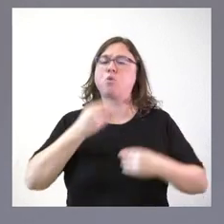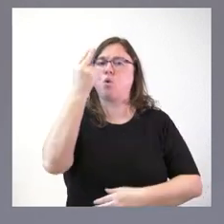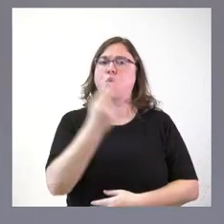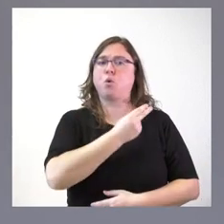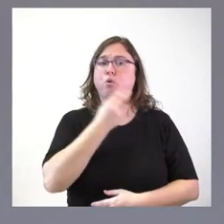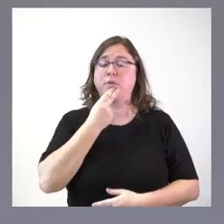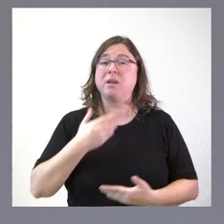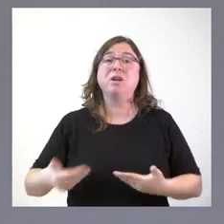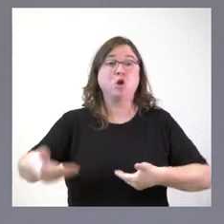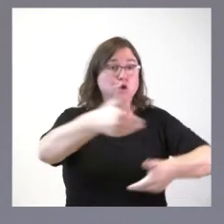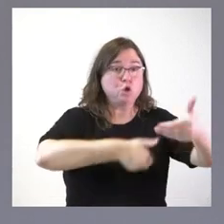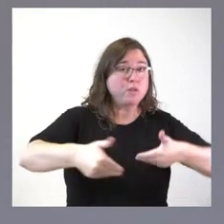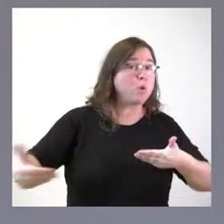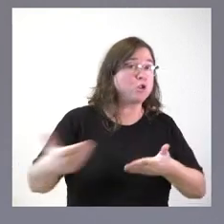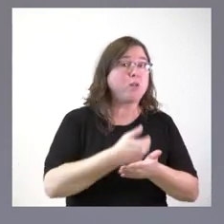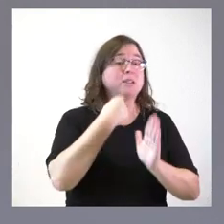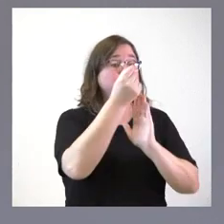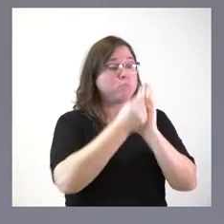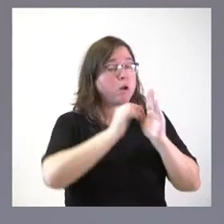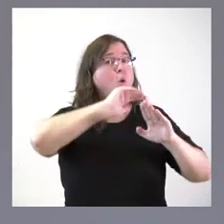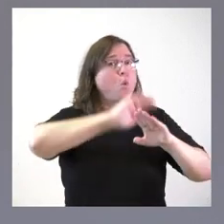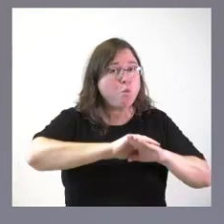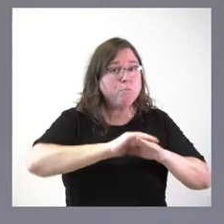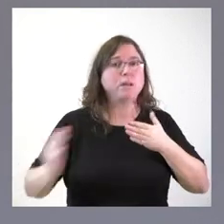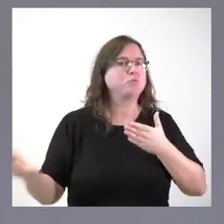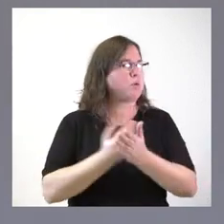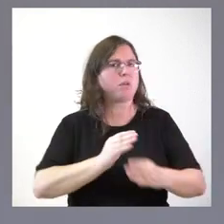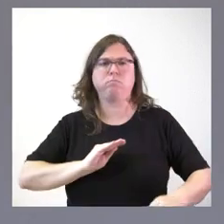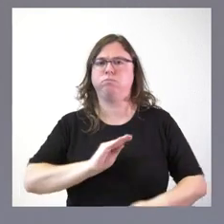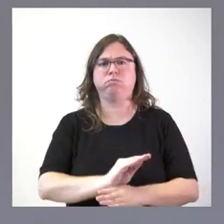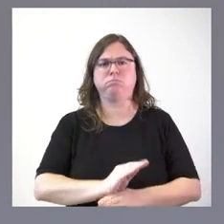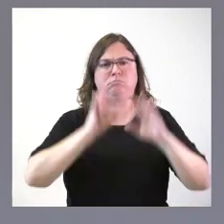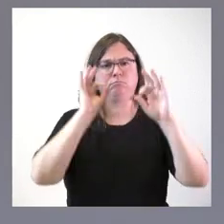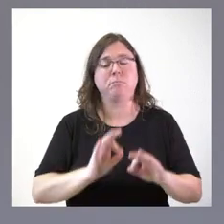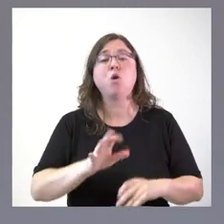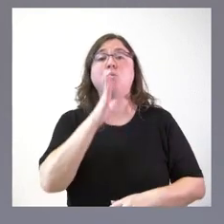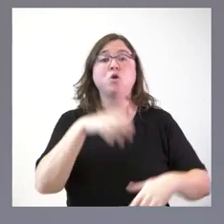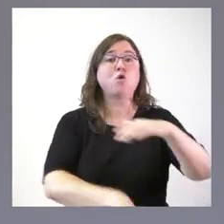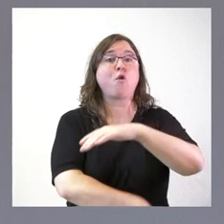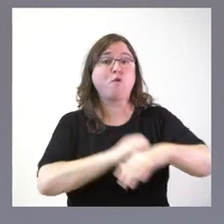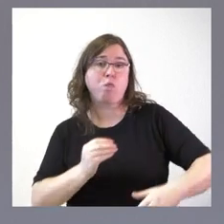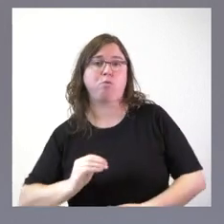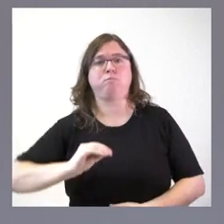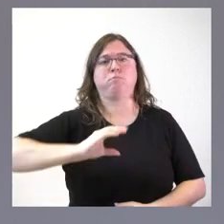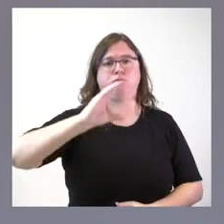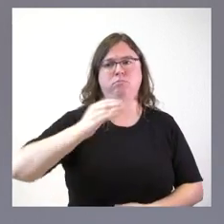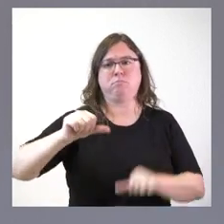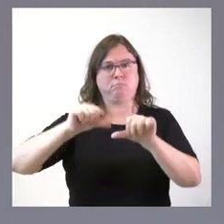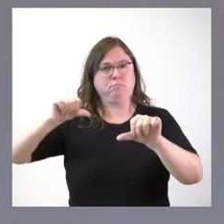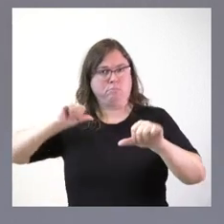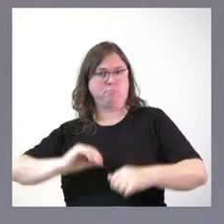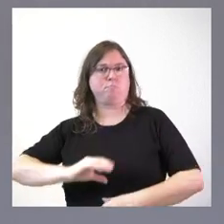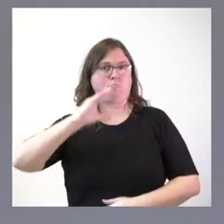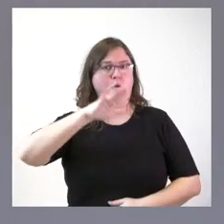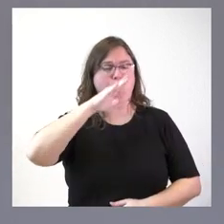todas las solicitudes que cumplan las condiciones son objeto de subvención y para eso hemos incrementado los fondos en ejercicios precedentes y para eso también